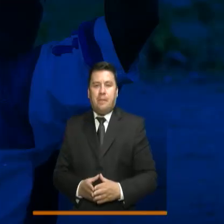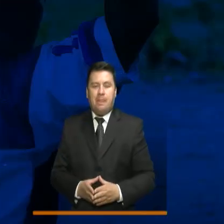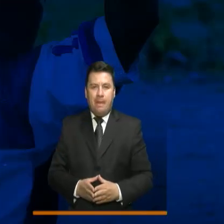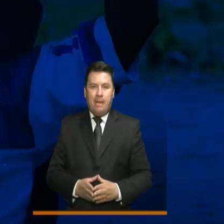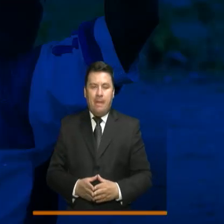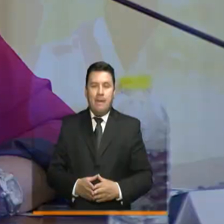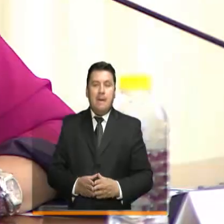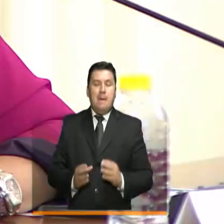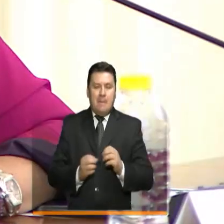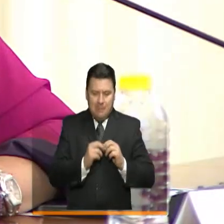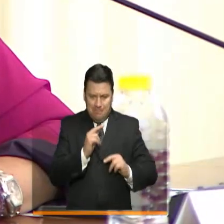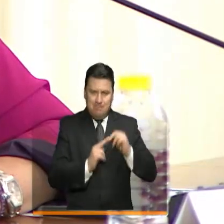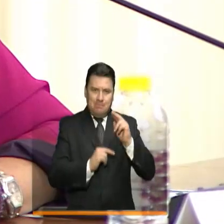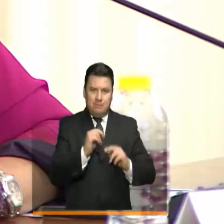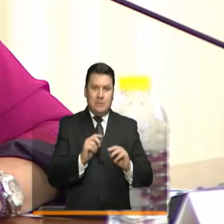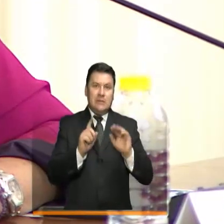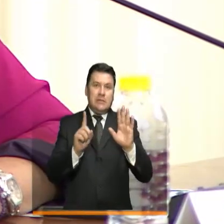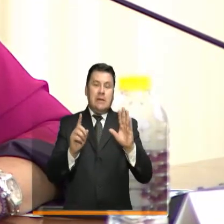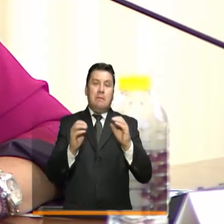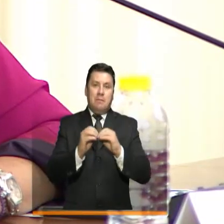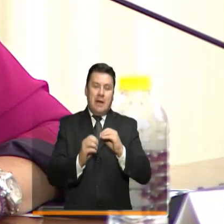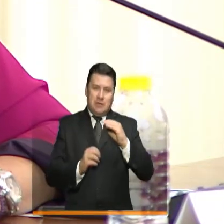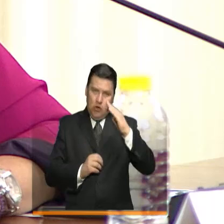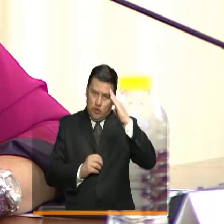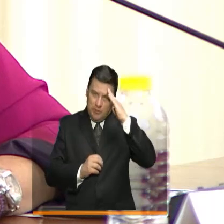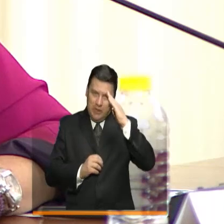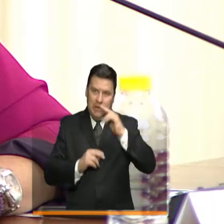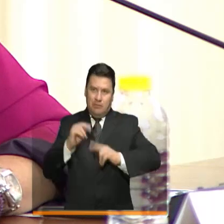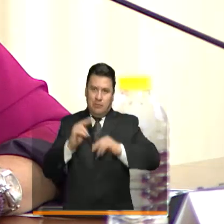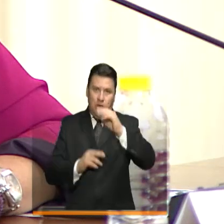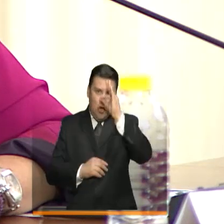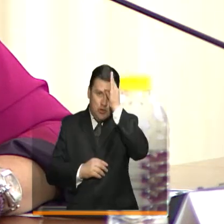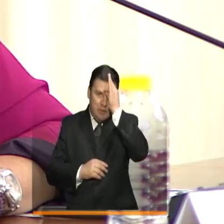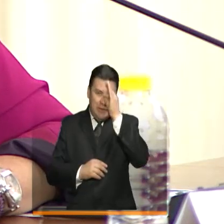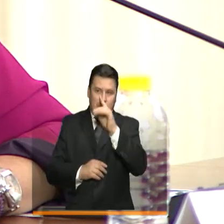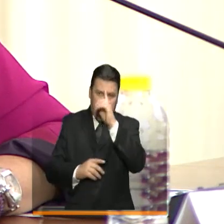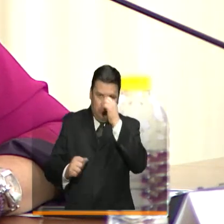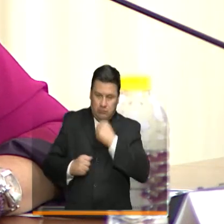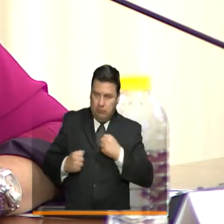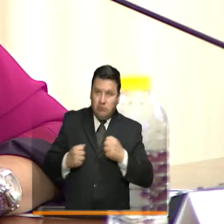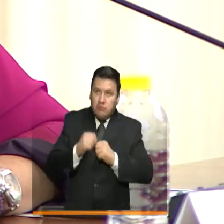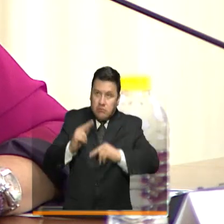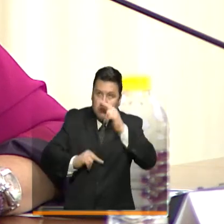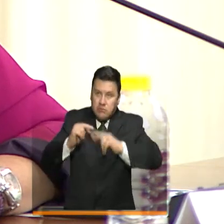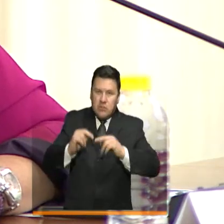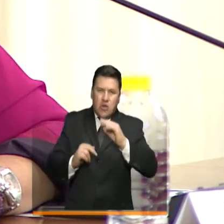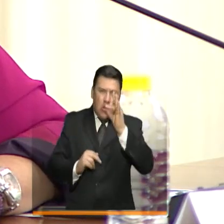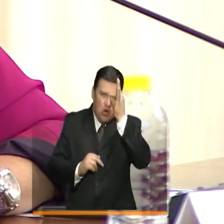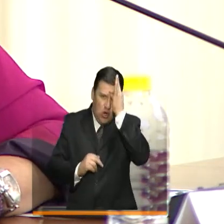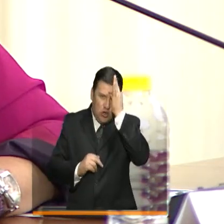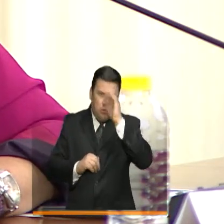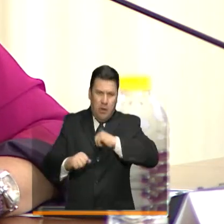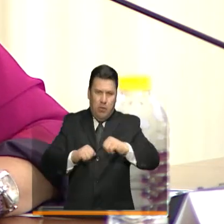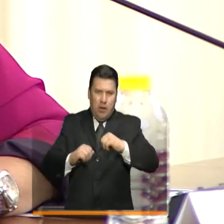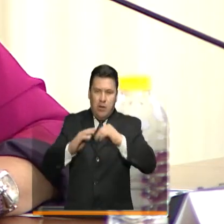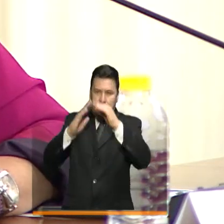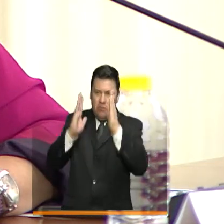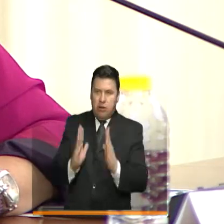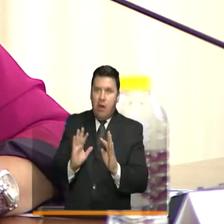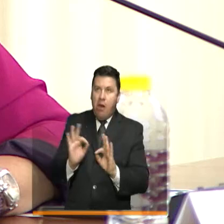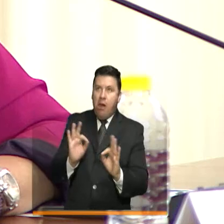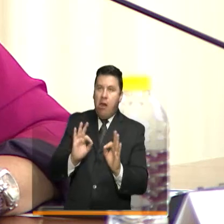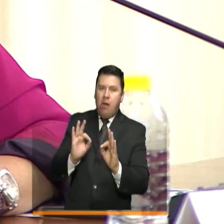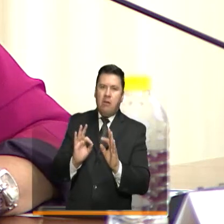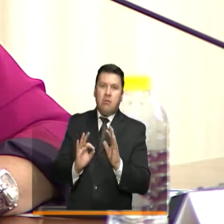Vamos a construir, presidente, seis hospitales militares con las Fuerzas Armadas. Estos hospitales son unos hospitales movibles que podrán